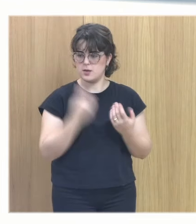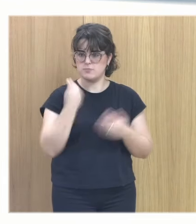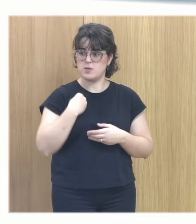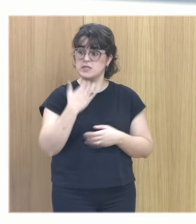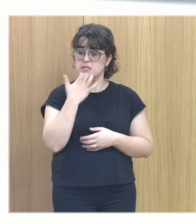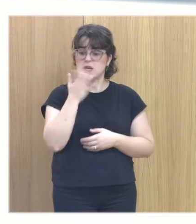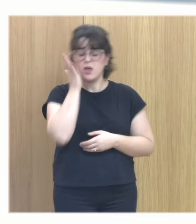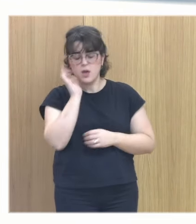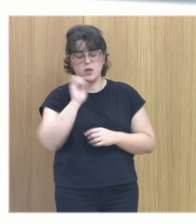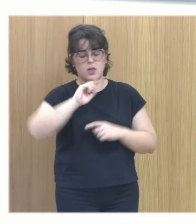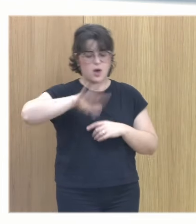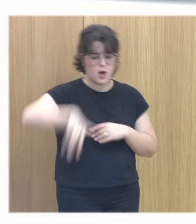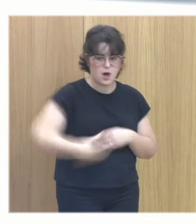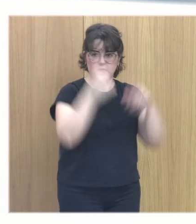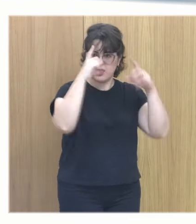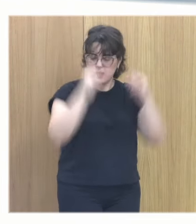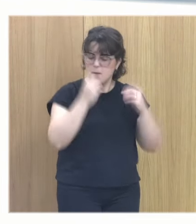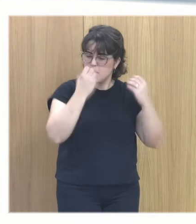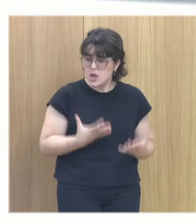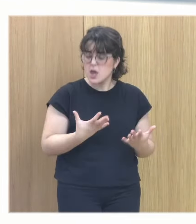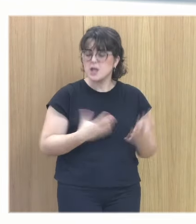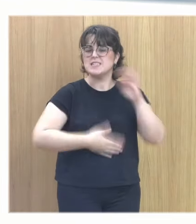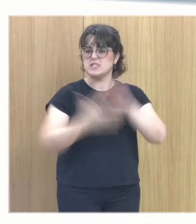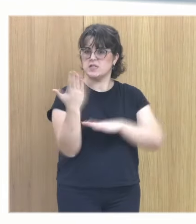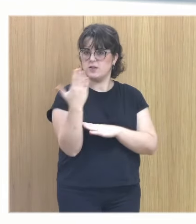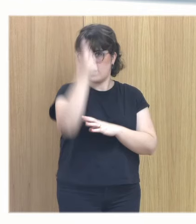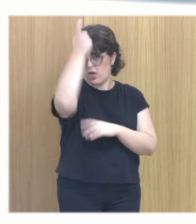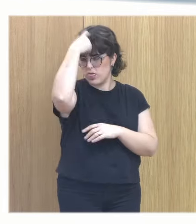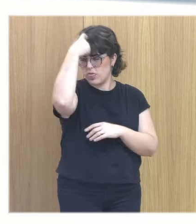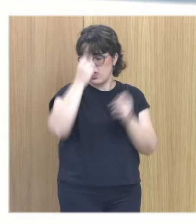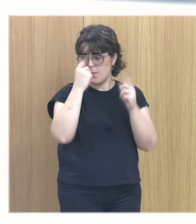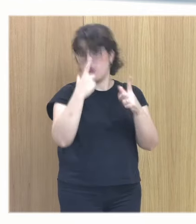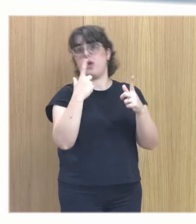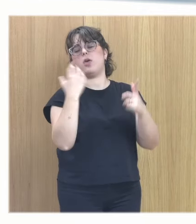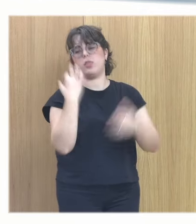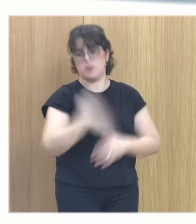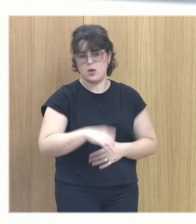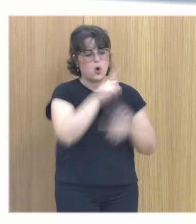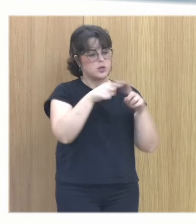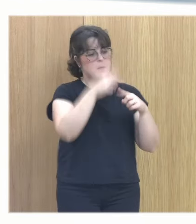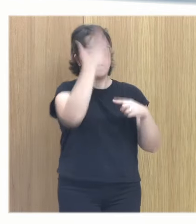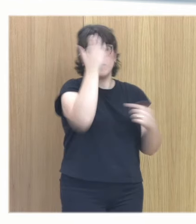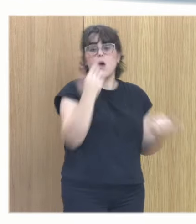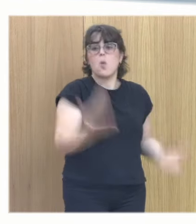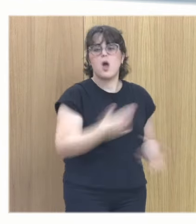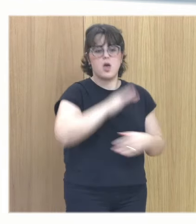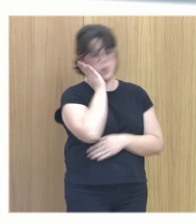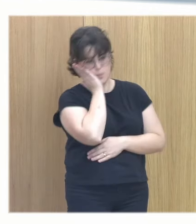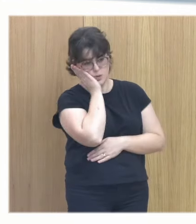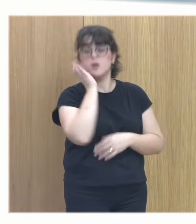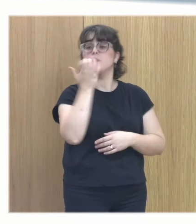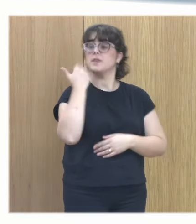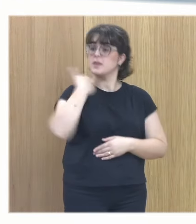de consciencia psicoterapéutica entonces mi objetivo número uno es que duerman y una vez que he conseguido que duerman ya